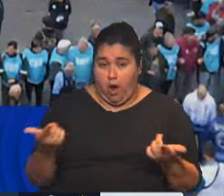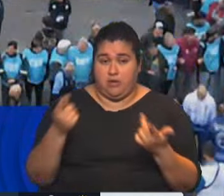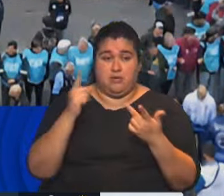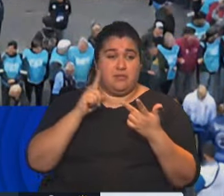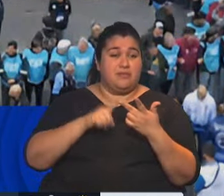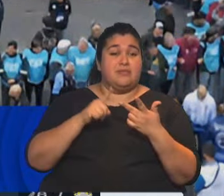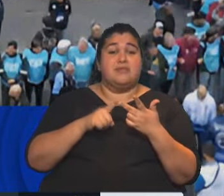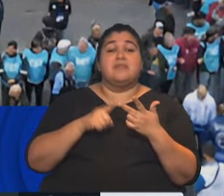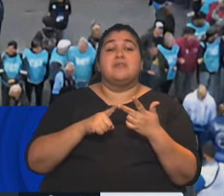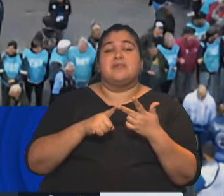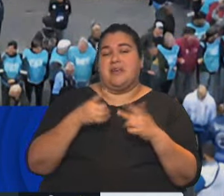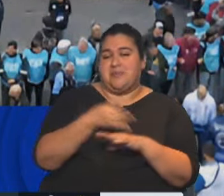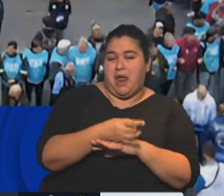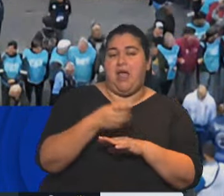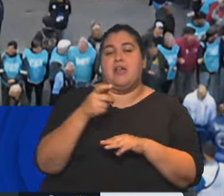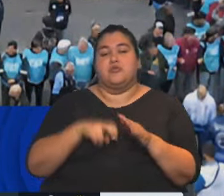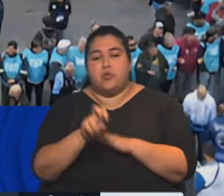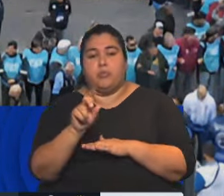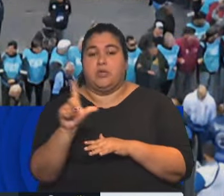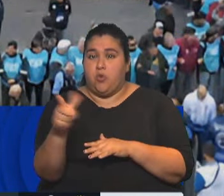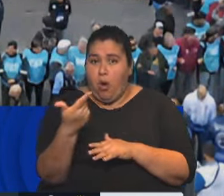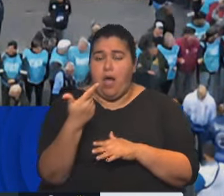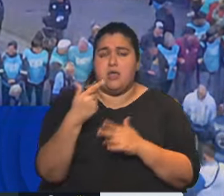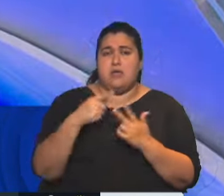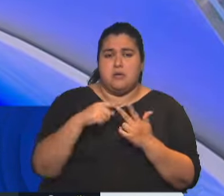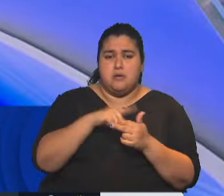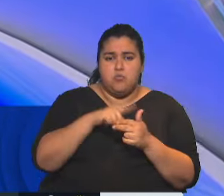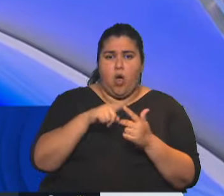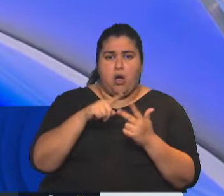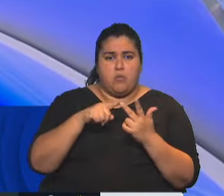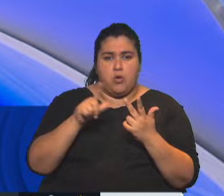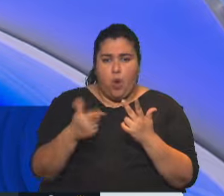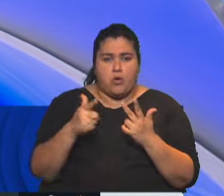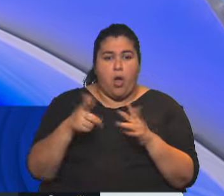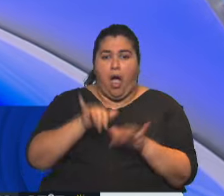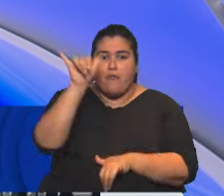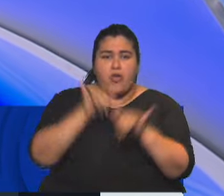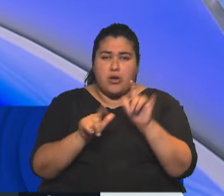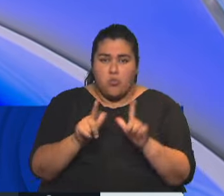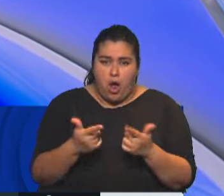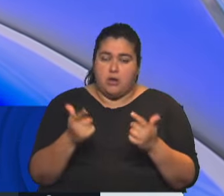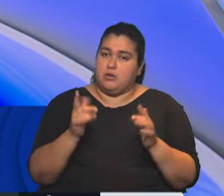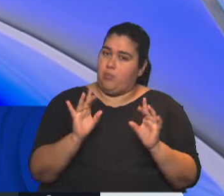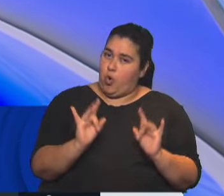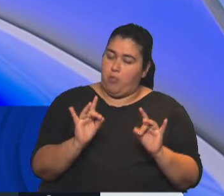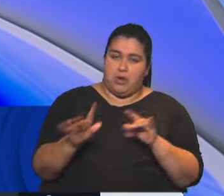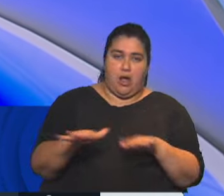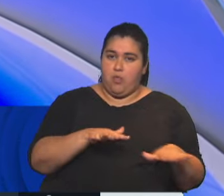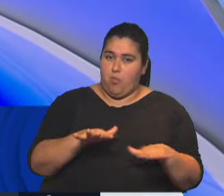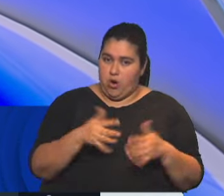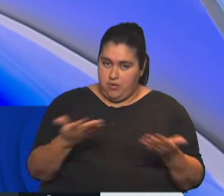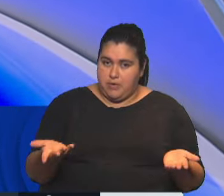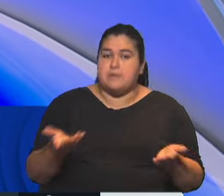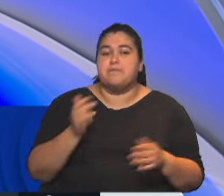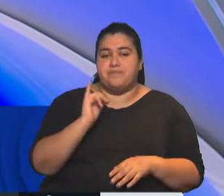o la unión ferroviaria, no tenés subteros, metro delegado, no tenés aviones, es complicado, ¿no? Exactamente, estamos hablando